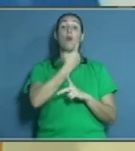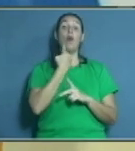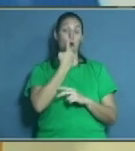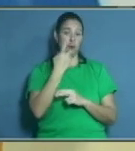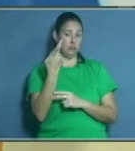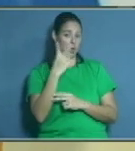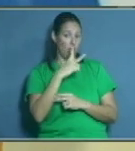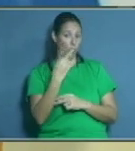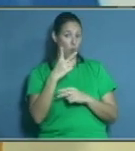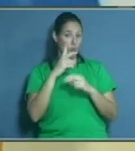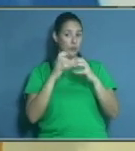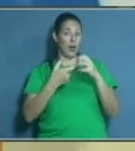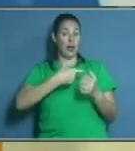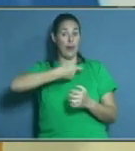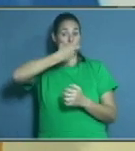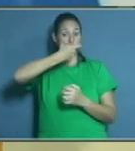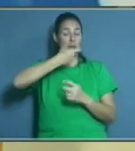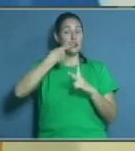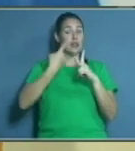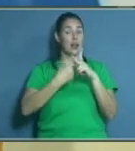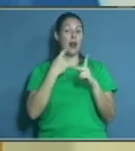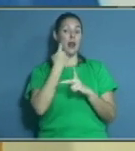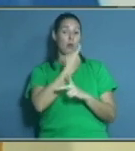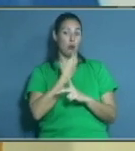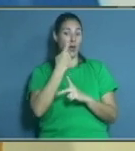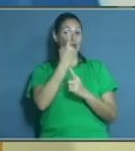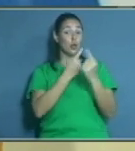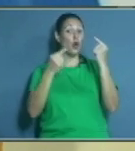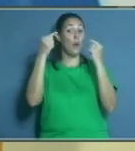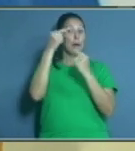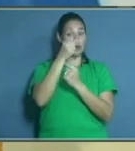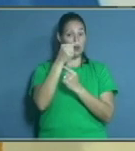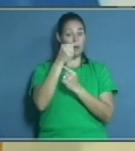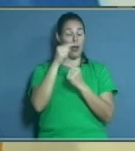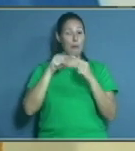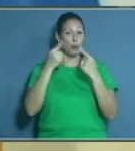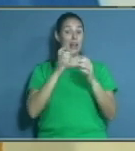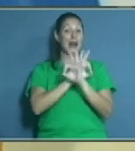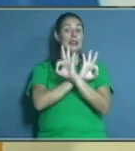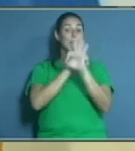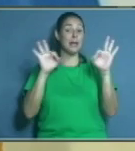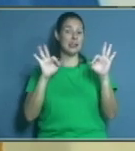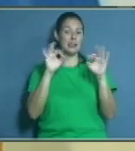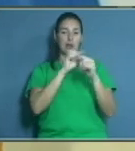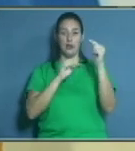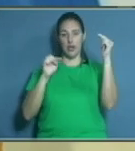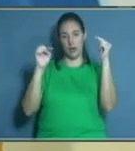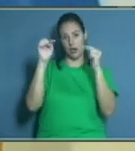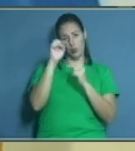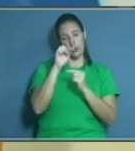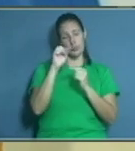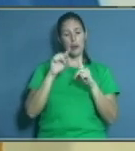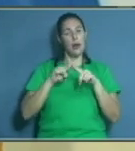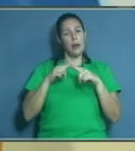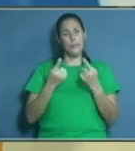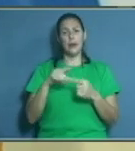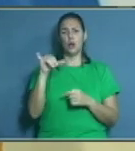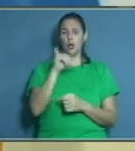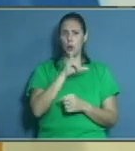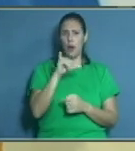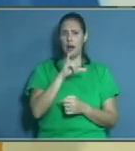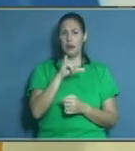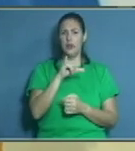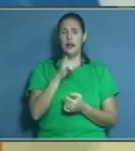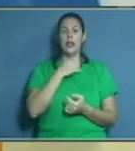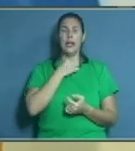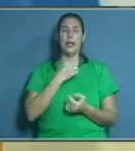Ese es el primer elemento que debe tener en cuenta, porque es el gran factor de riesgo. Porque, por supuesto, los detritos de los alimentos,